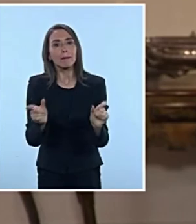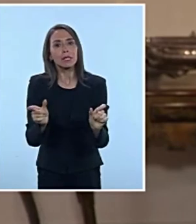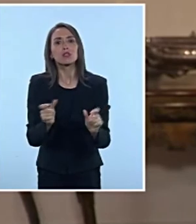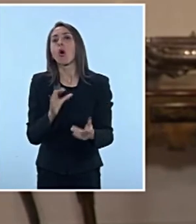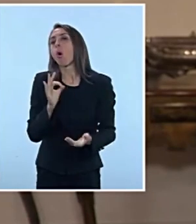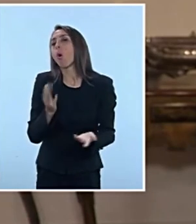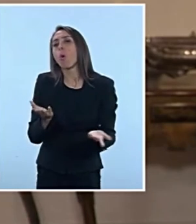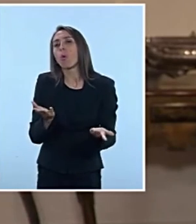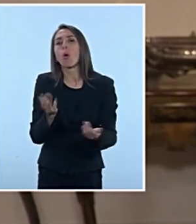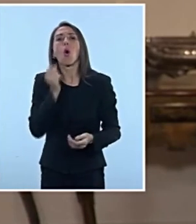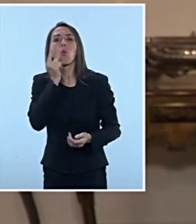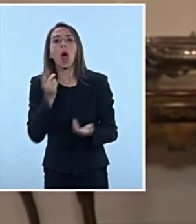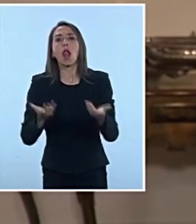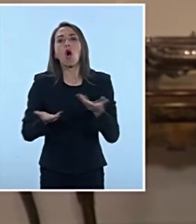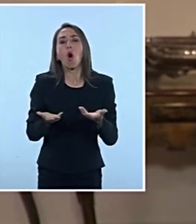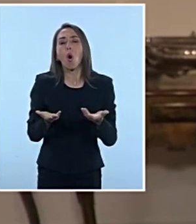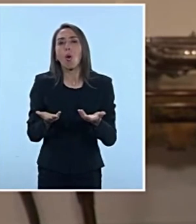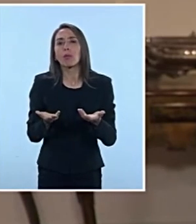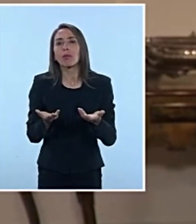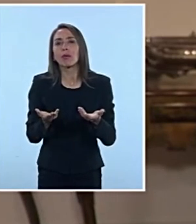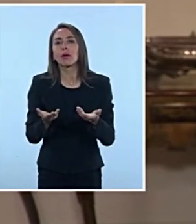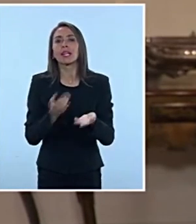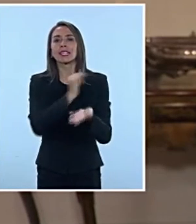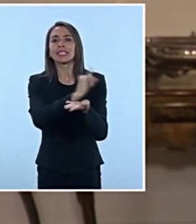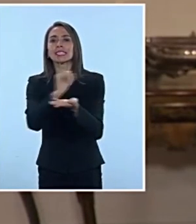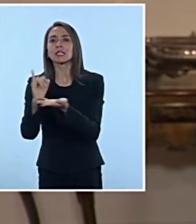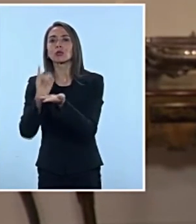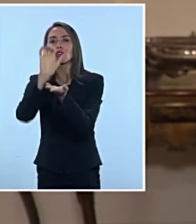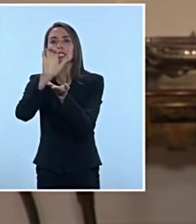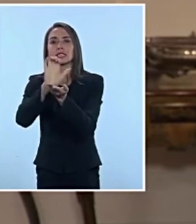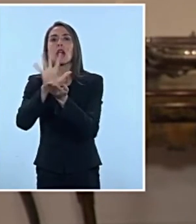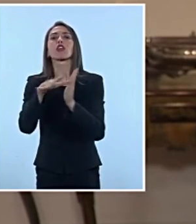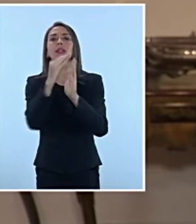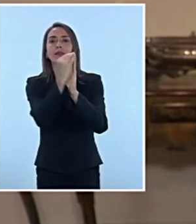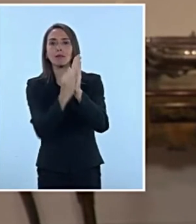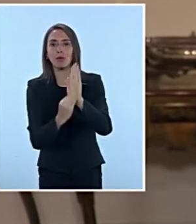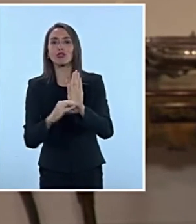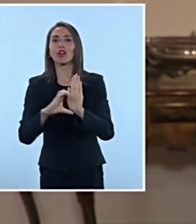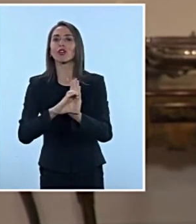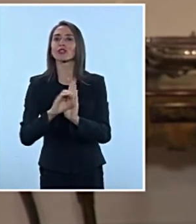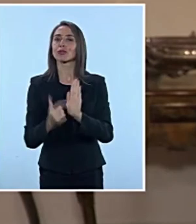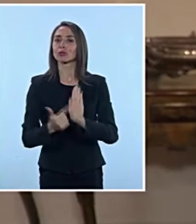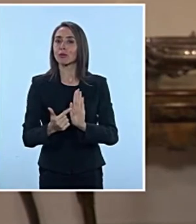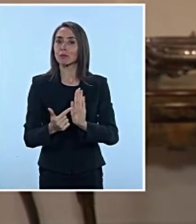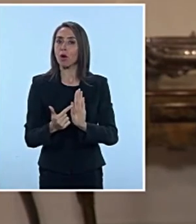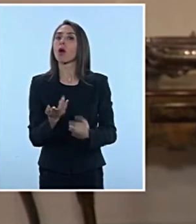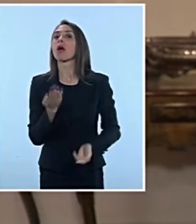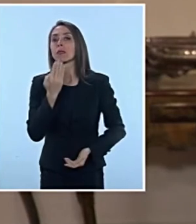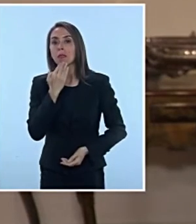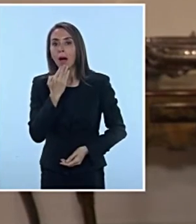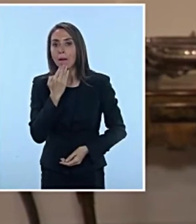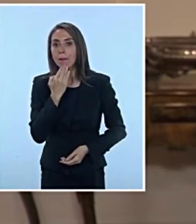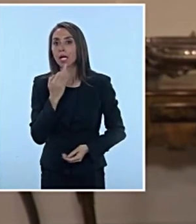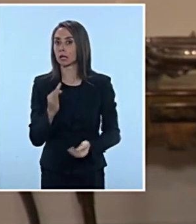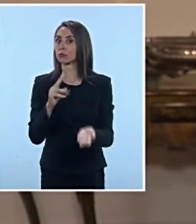¿O cuáles y cómo deben ser las instituciones del Estado que contemple la Constitución? También, por cierto, se podrán